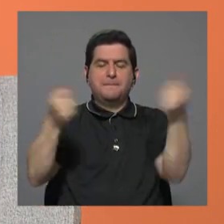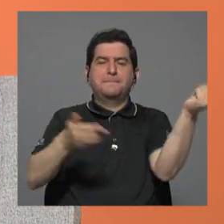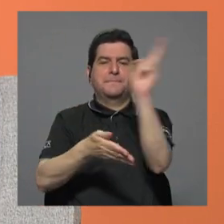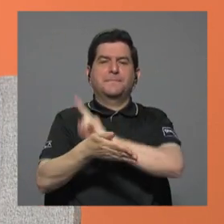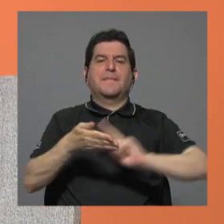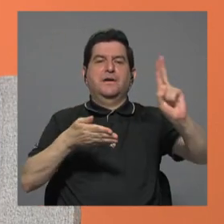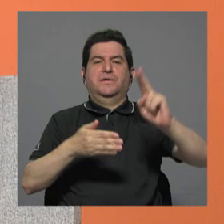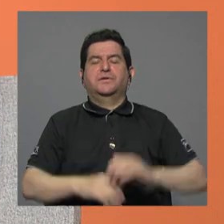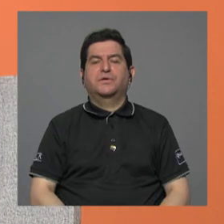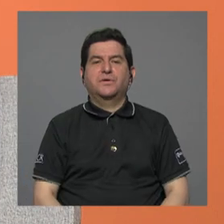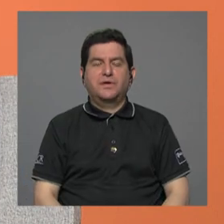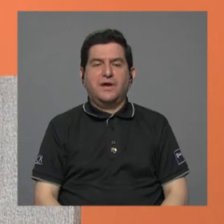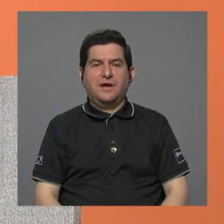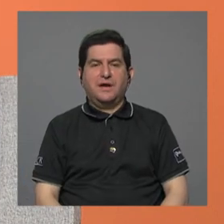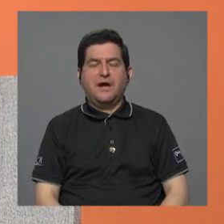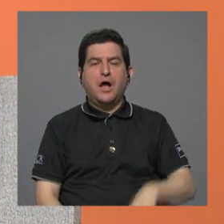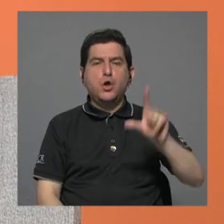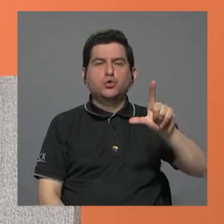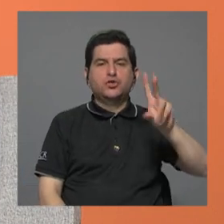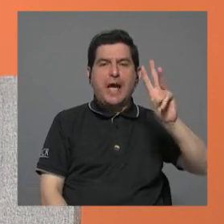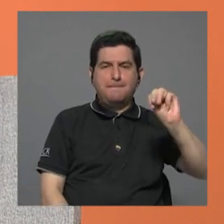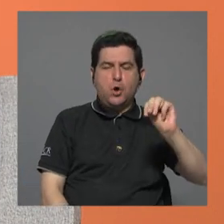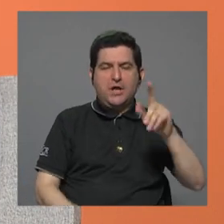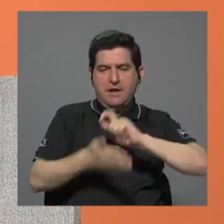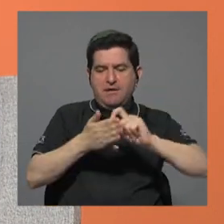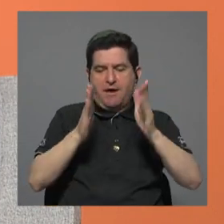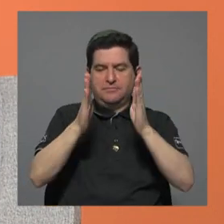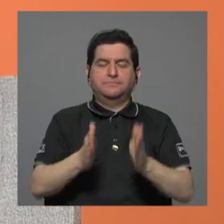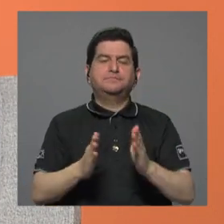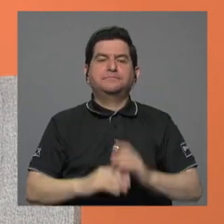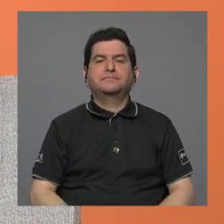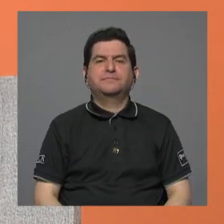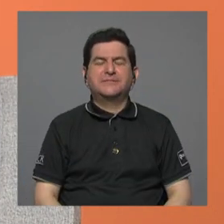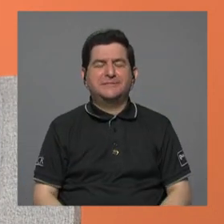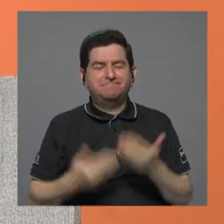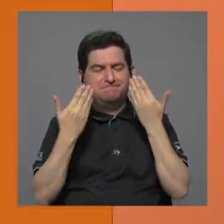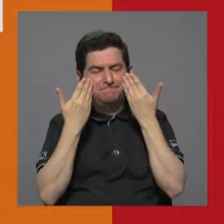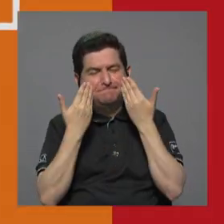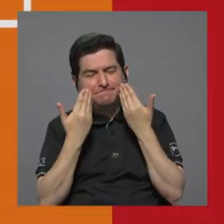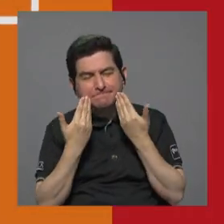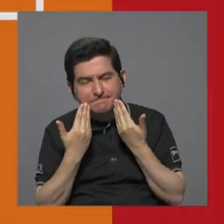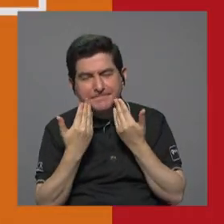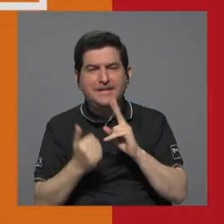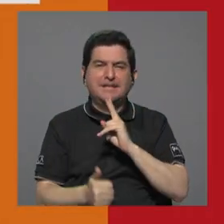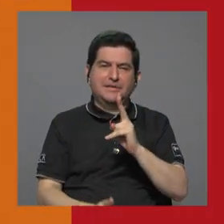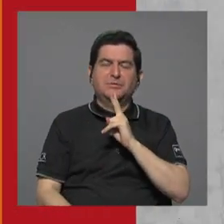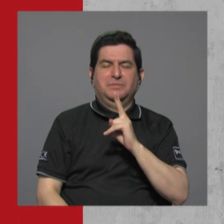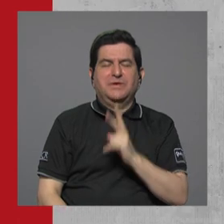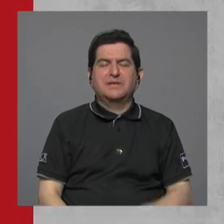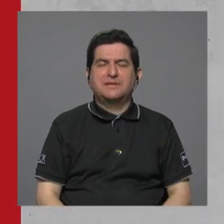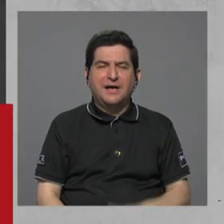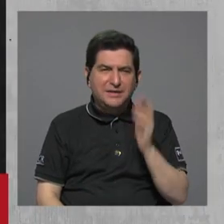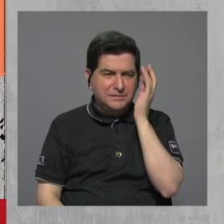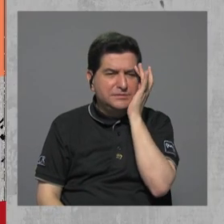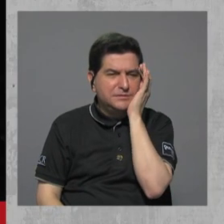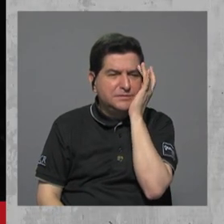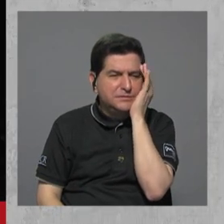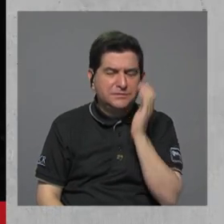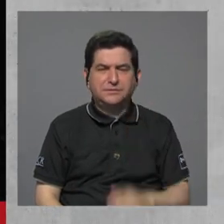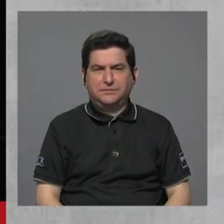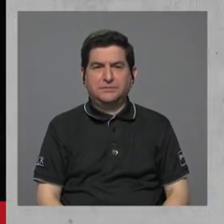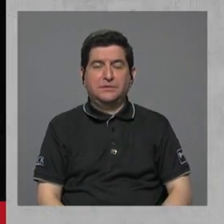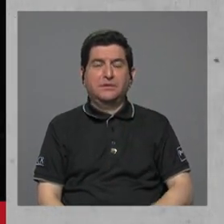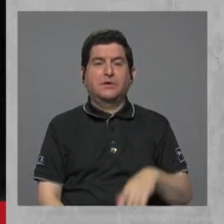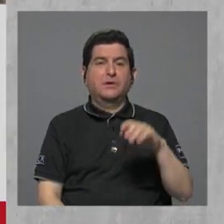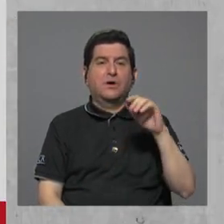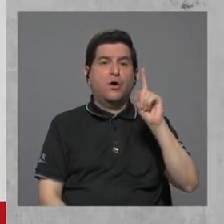Universidad, de la periodista, la colega Lucía Molina, y es muy triste, es un dato realmente triste y preocupante. Dice que